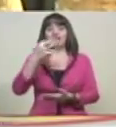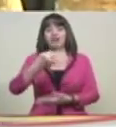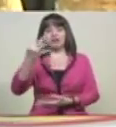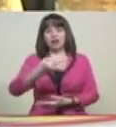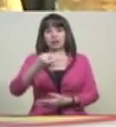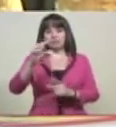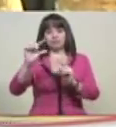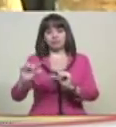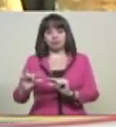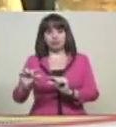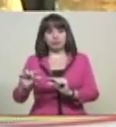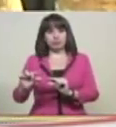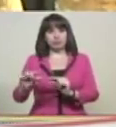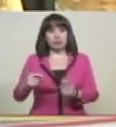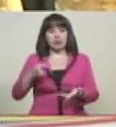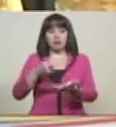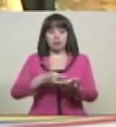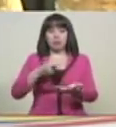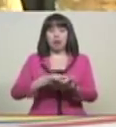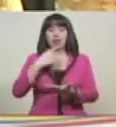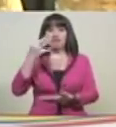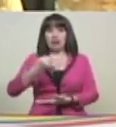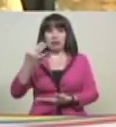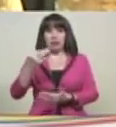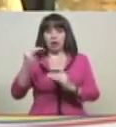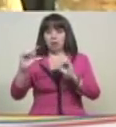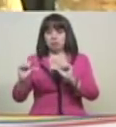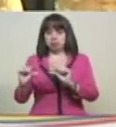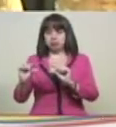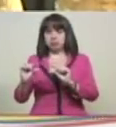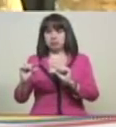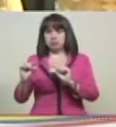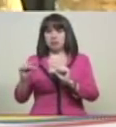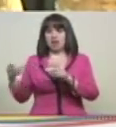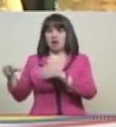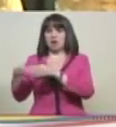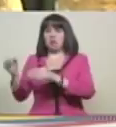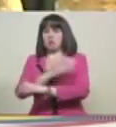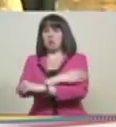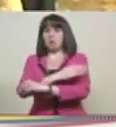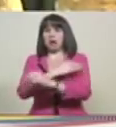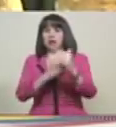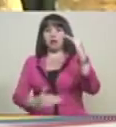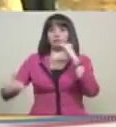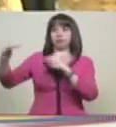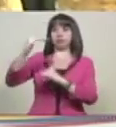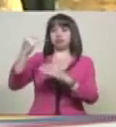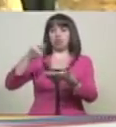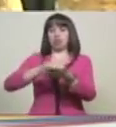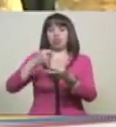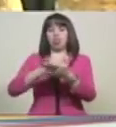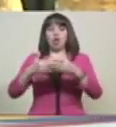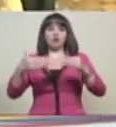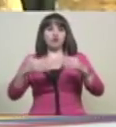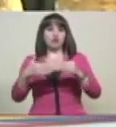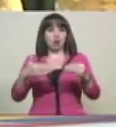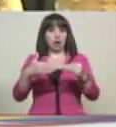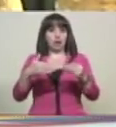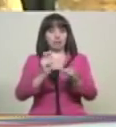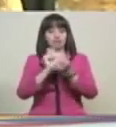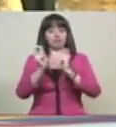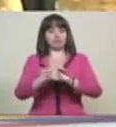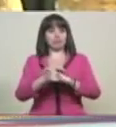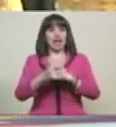de realización. Se llama así realización en los economistas. De producción, pueden llamarse alguno, o de realización. Los costos